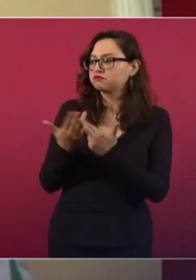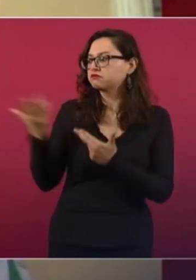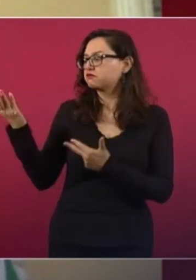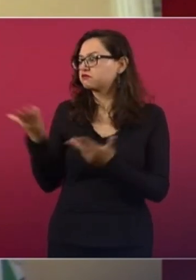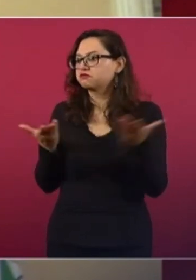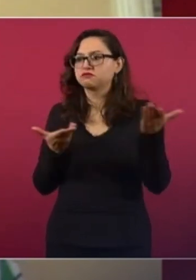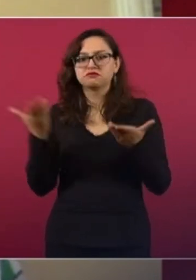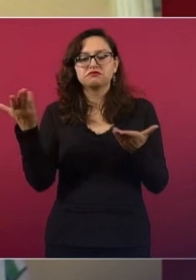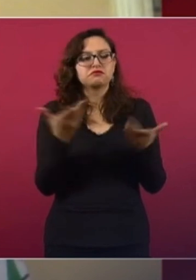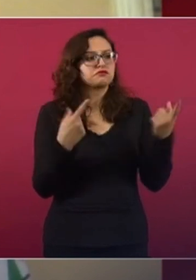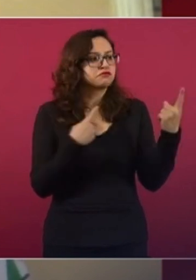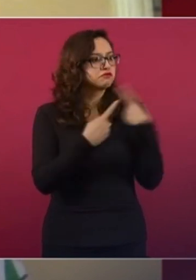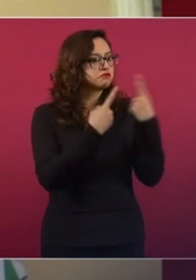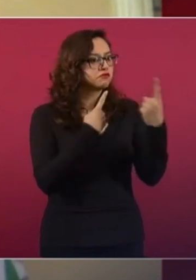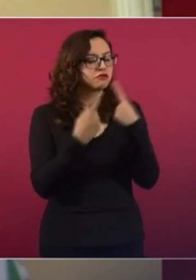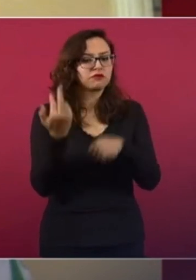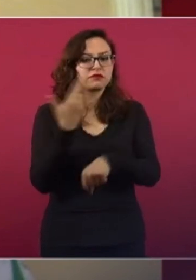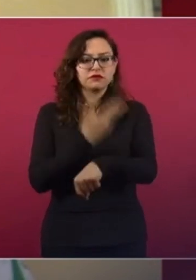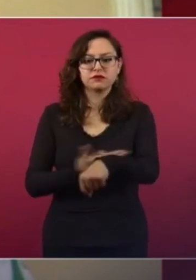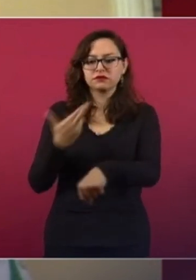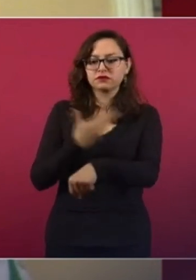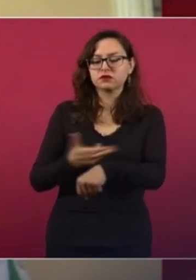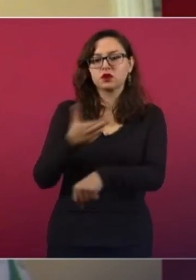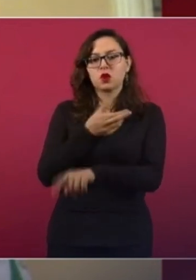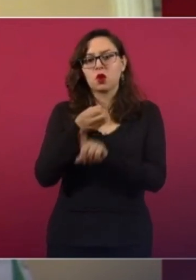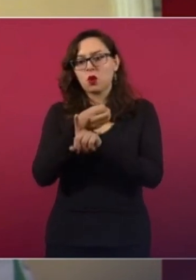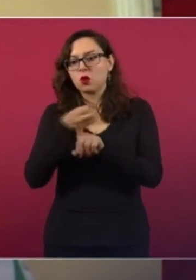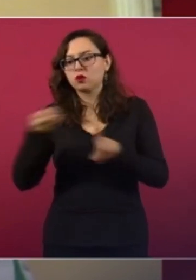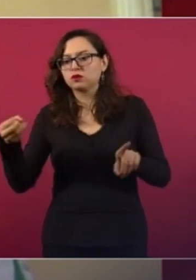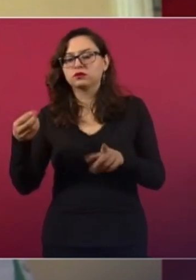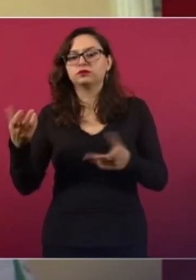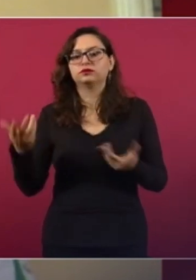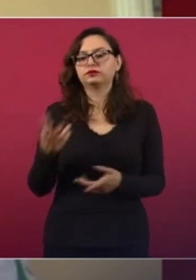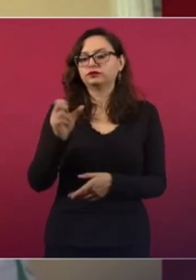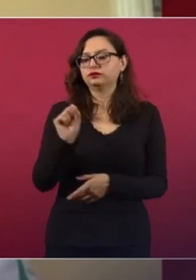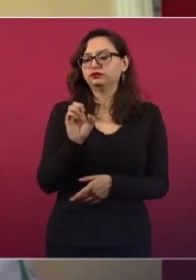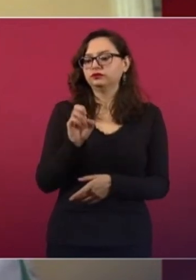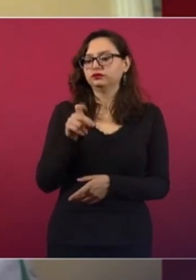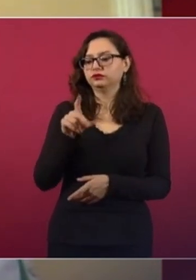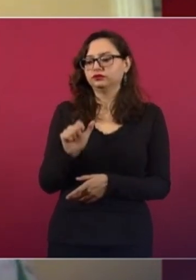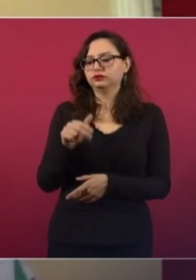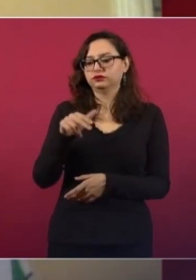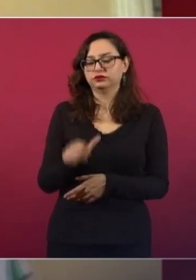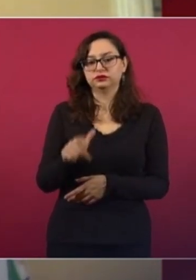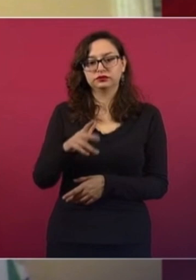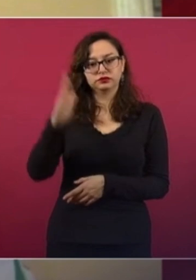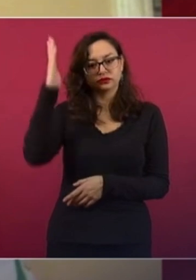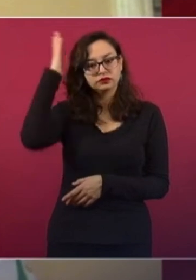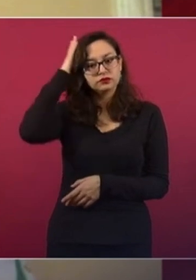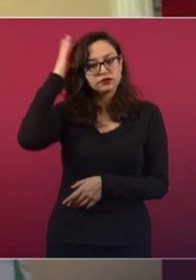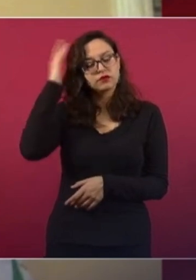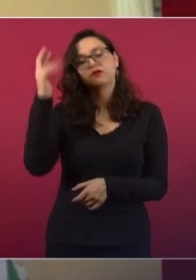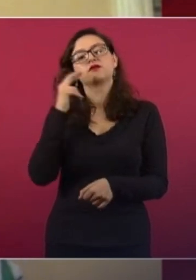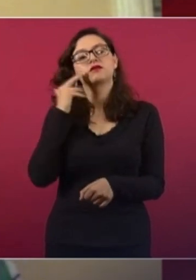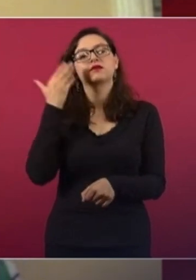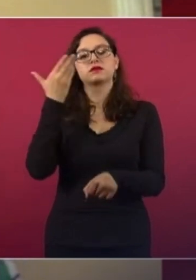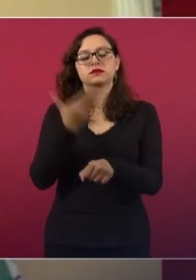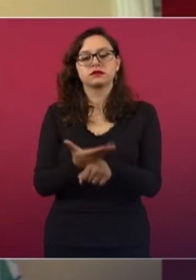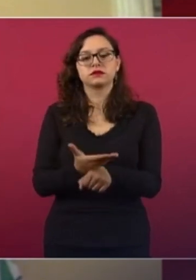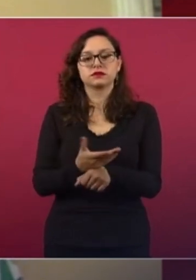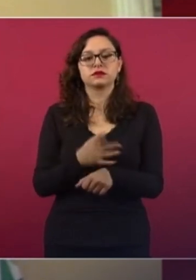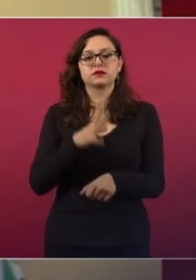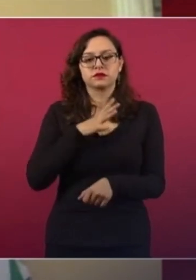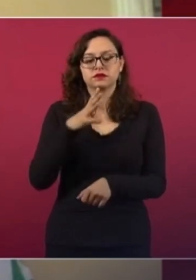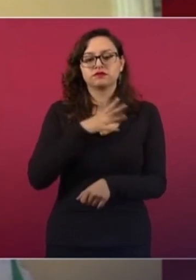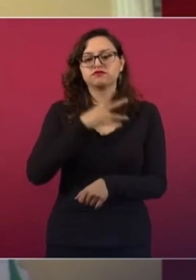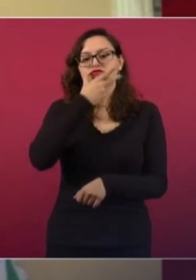coordinación, la cual fue encabezada por la Secretaría de la Defensa Nacional. Se encuentra el comandante de la onceava